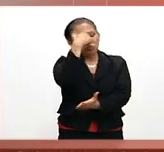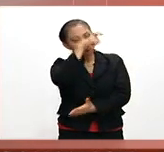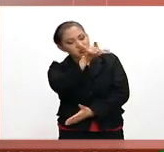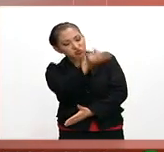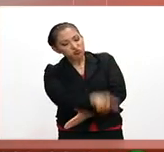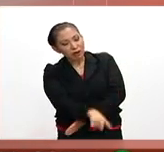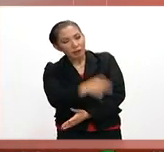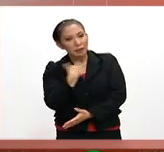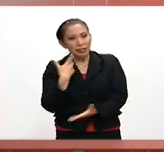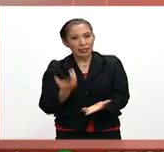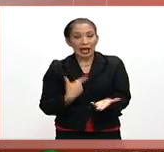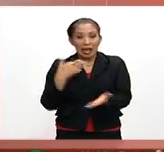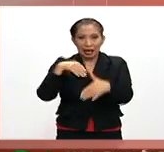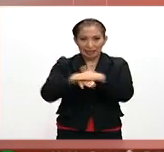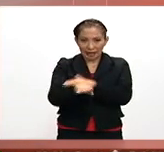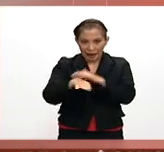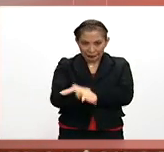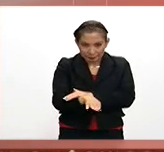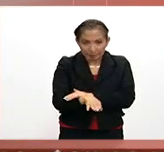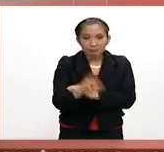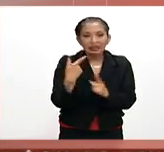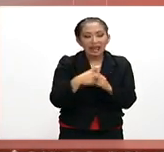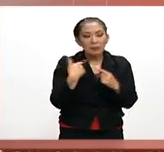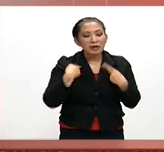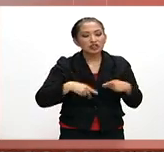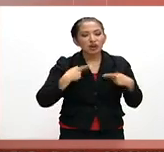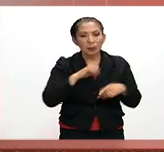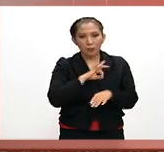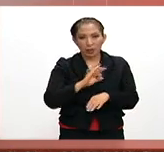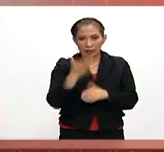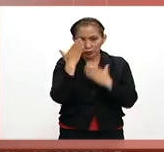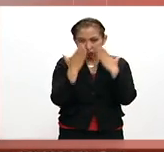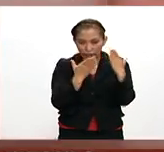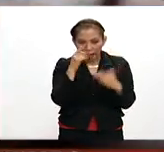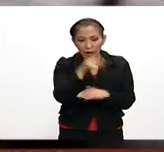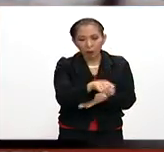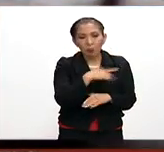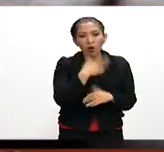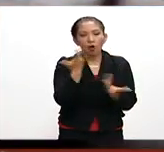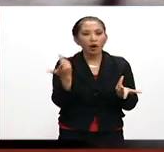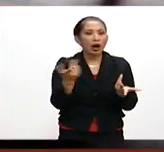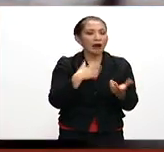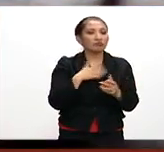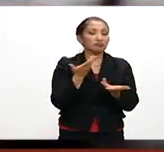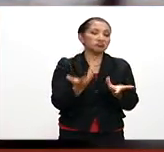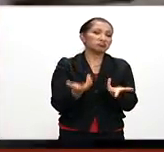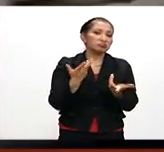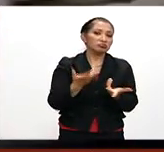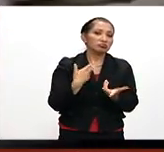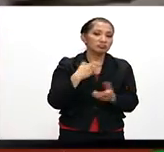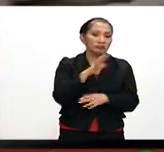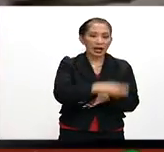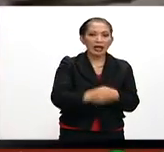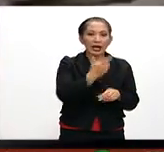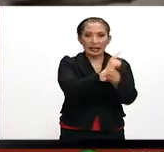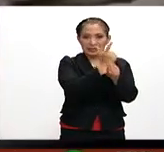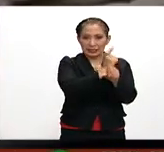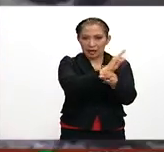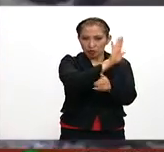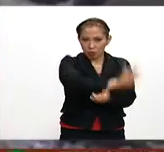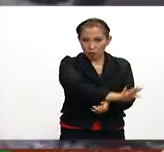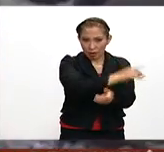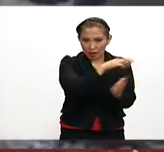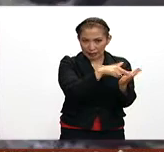ingreso. En el perfil de ingreso se consideran como aspirantes a los egresados de nivel licenciatura